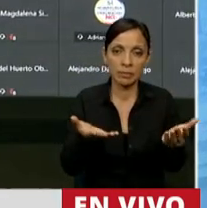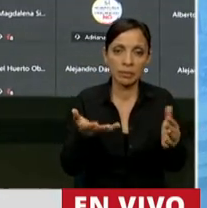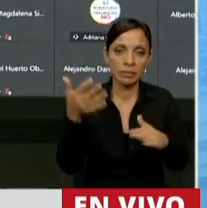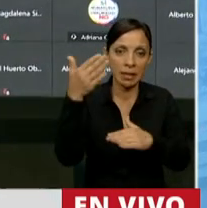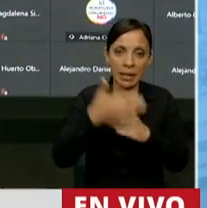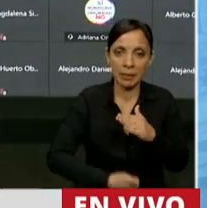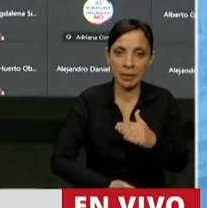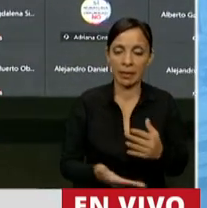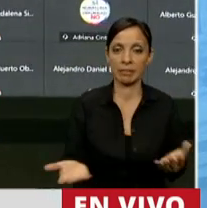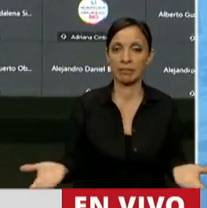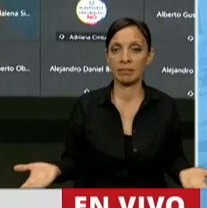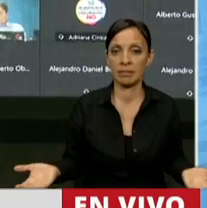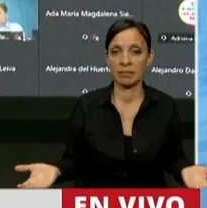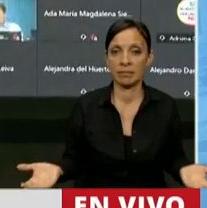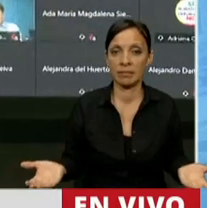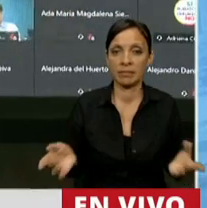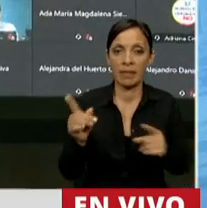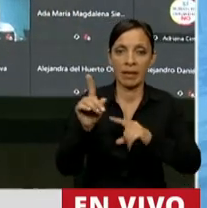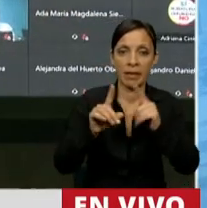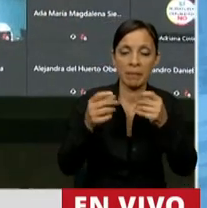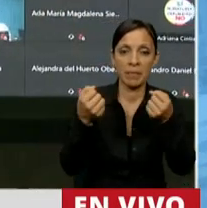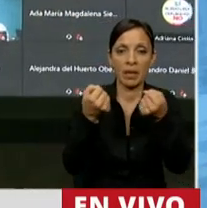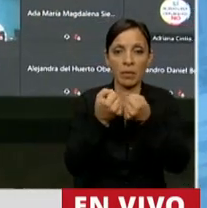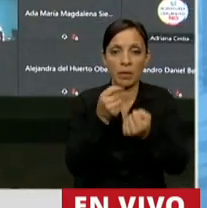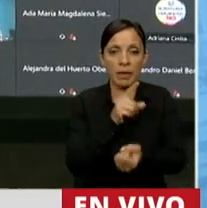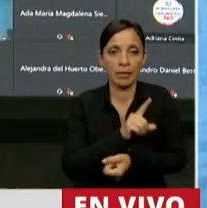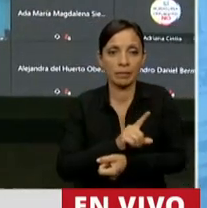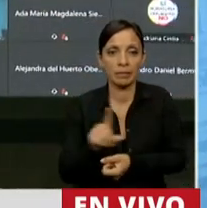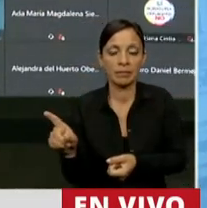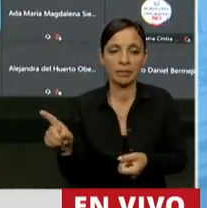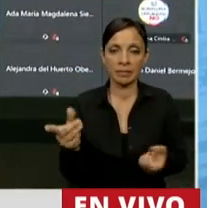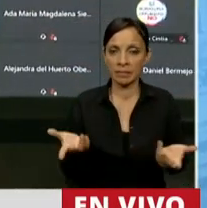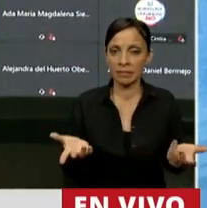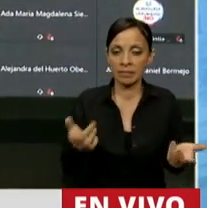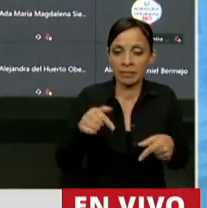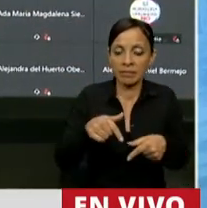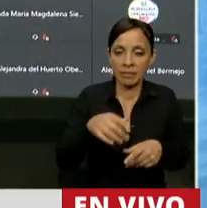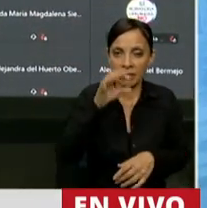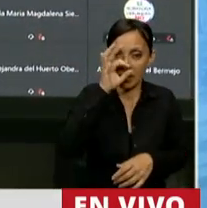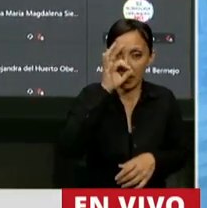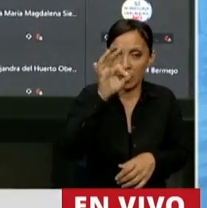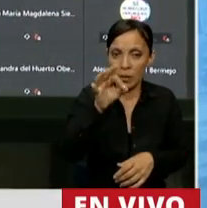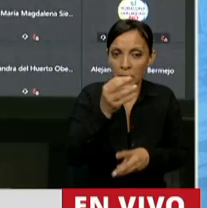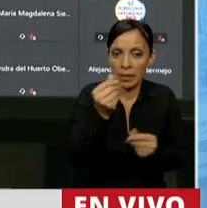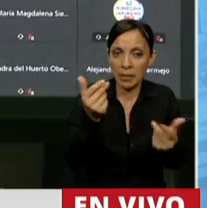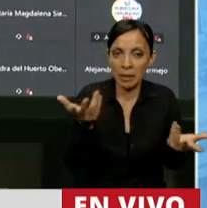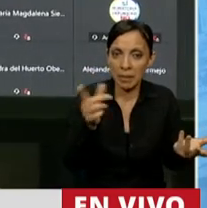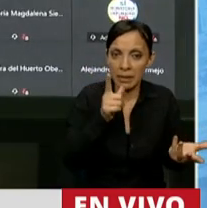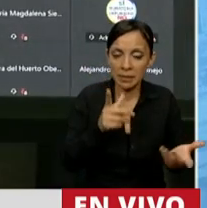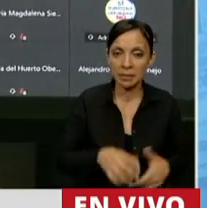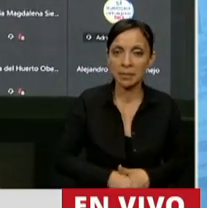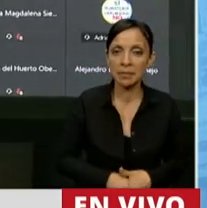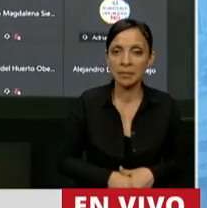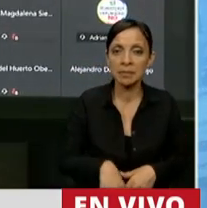tipo de límites a los desacuerdos que acá nunca terminan y nunca